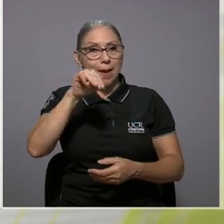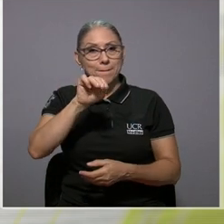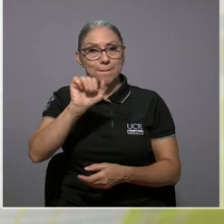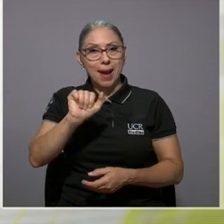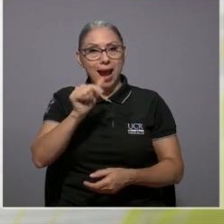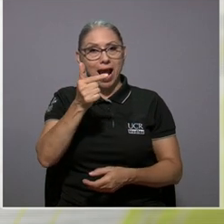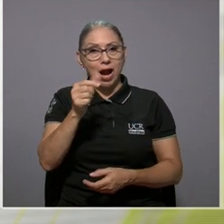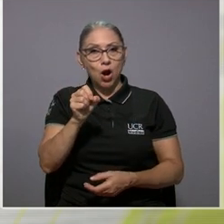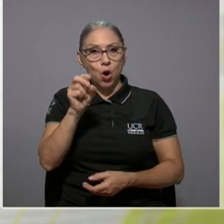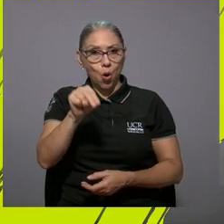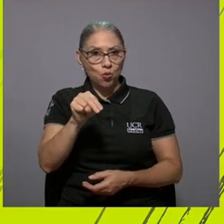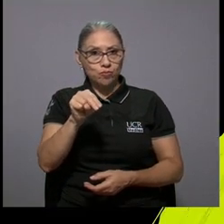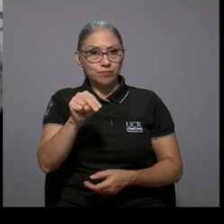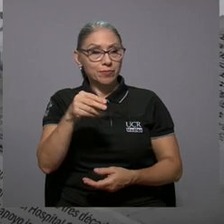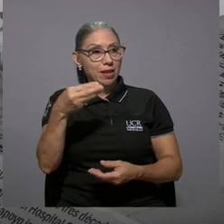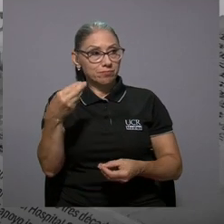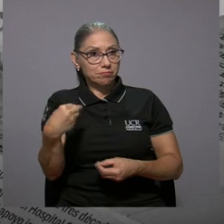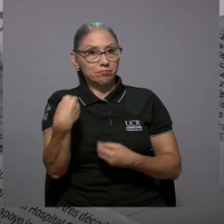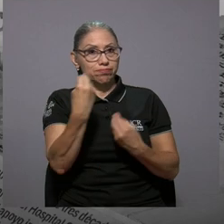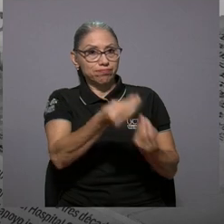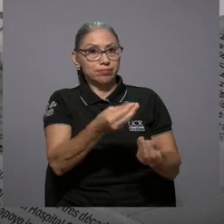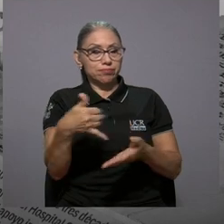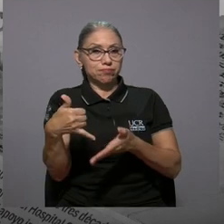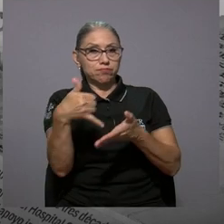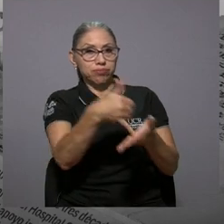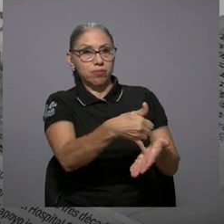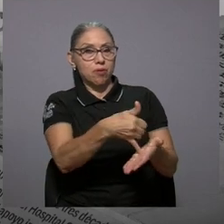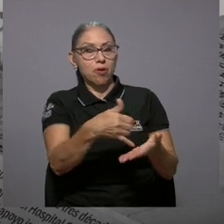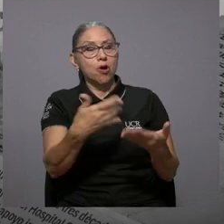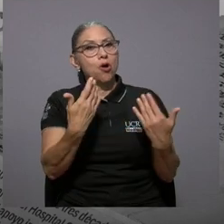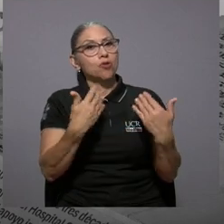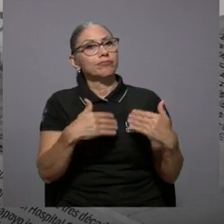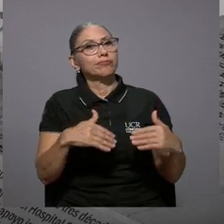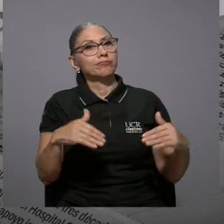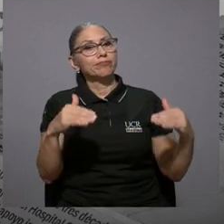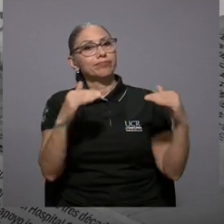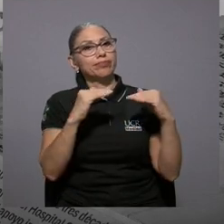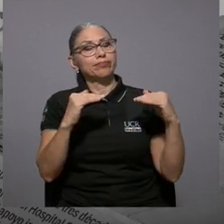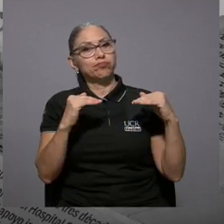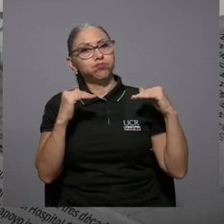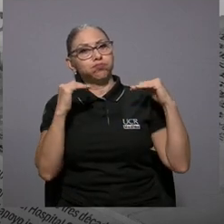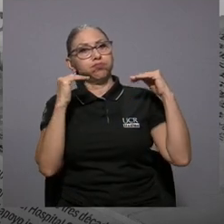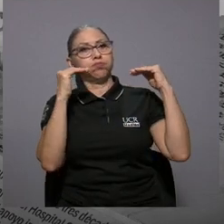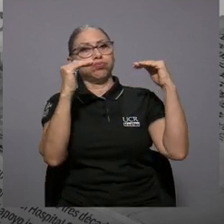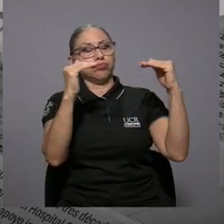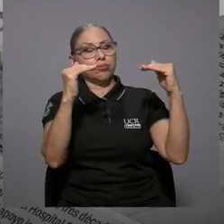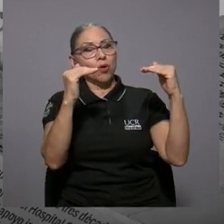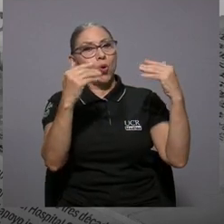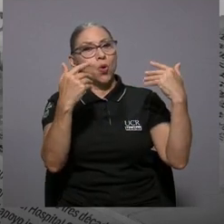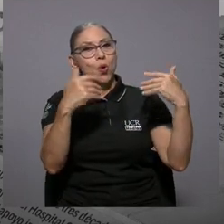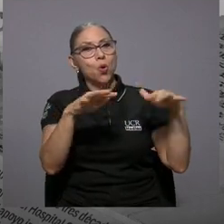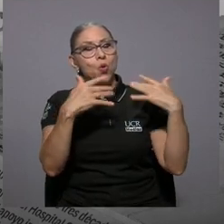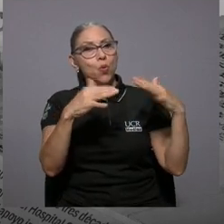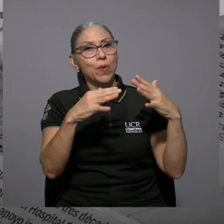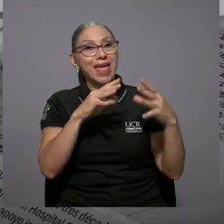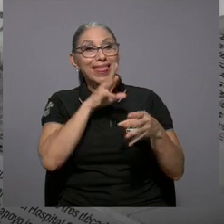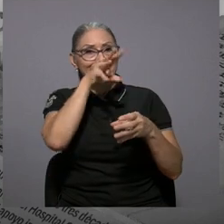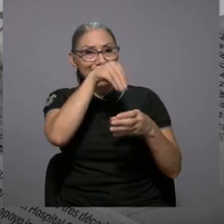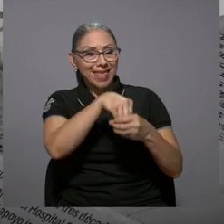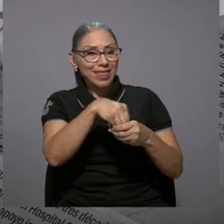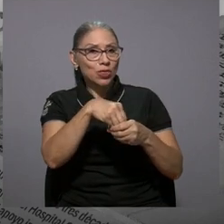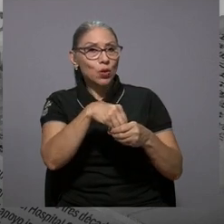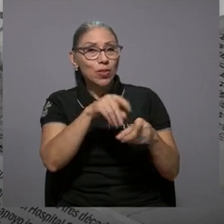Este premio de Cultura Magón que a ustedes le han otorgado, pues la eleva en un rango